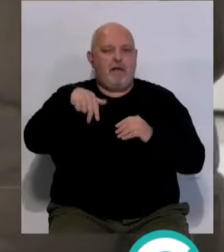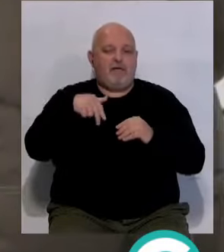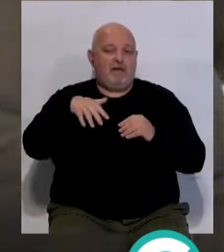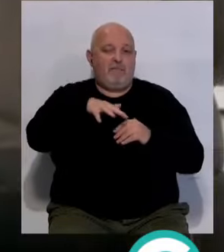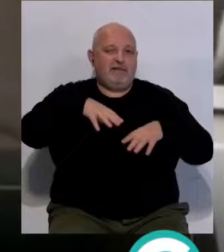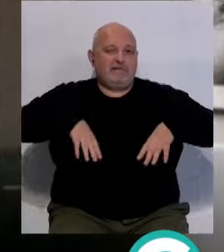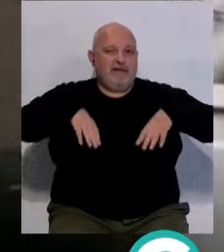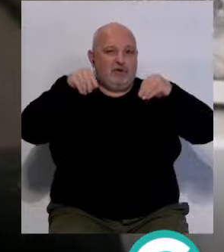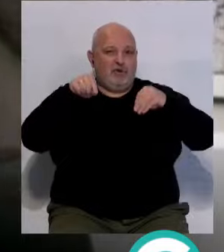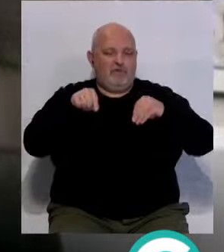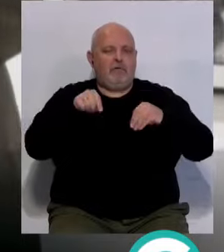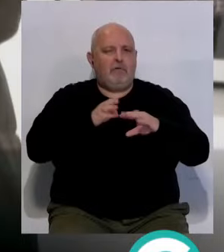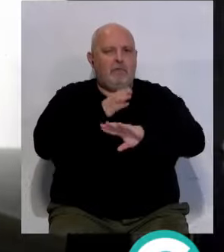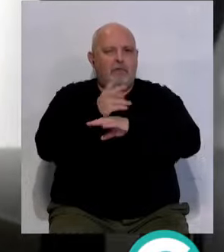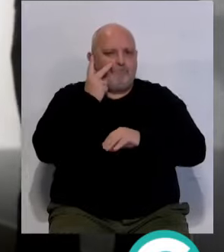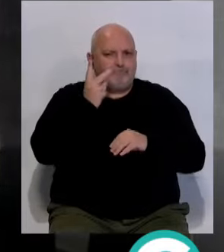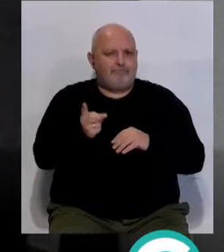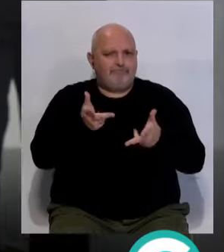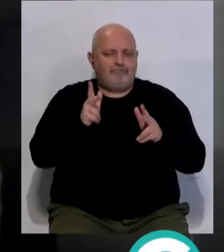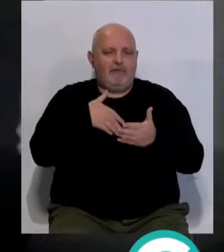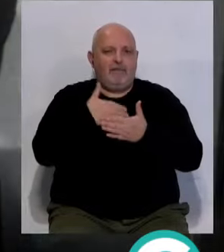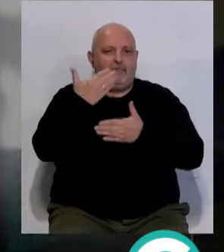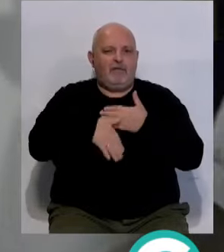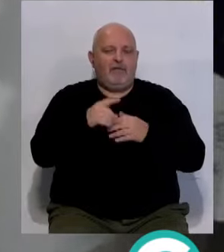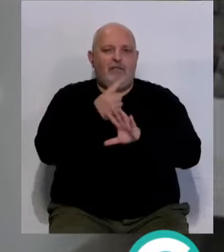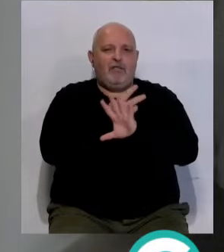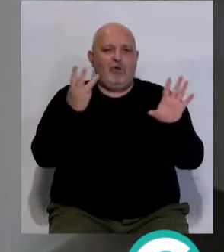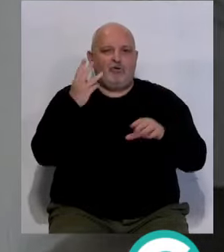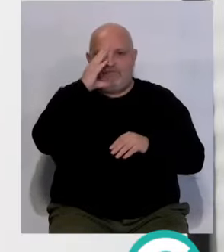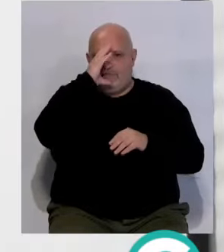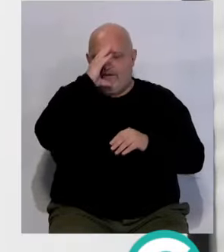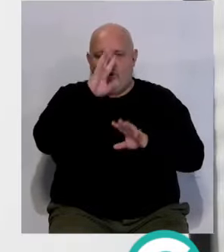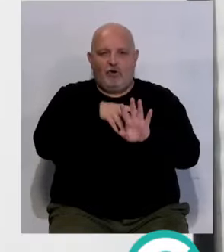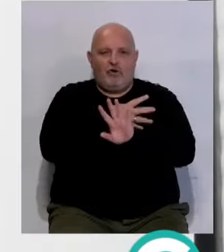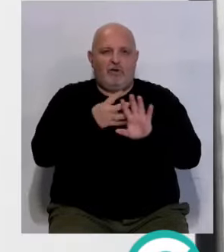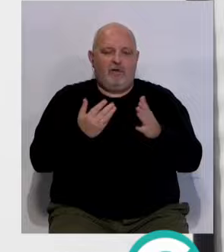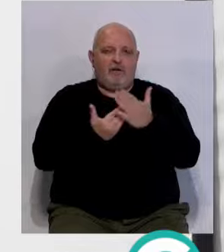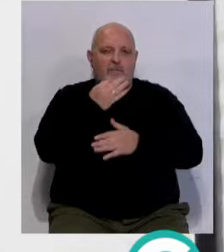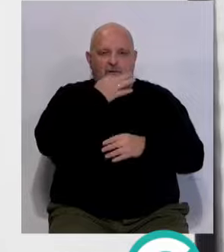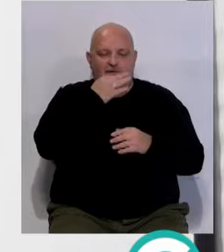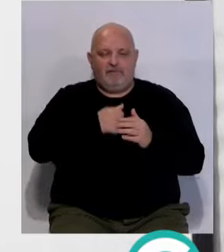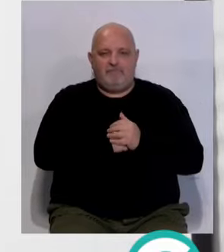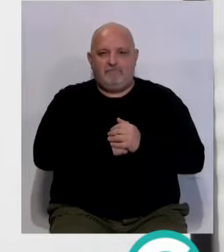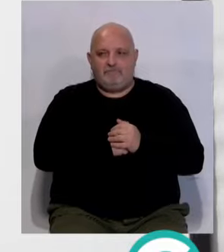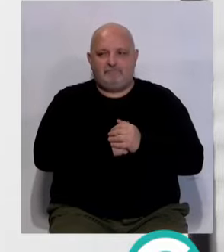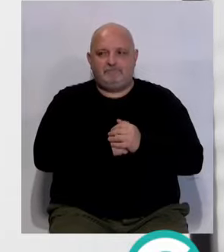Plaza de San Antonio, donde podrá visitarse hasta el próximo 18 de febrero en horario de mañana y tarde.